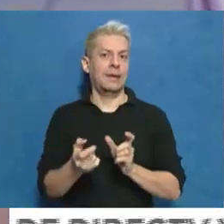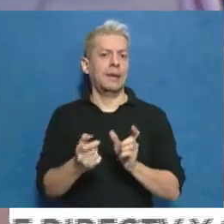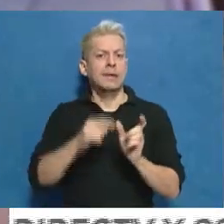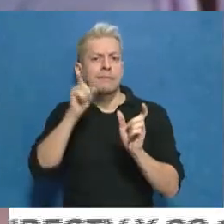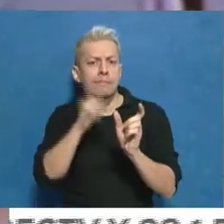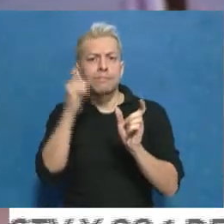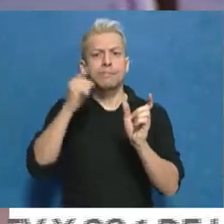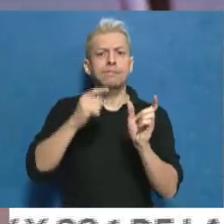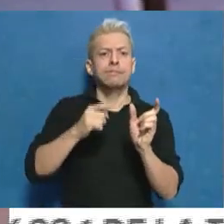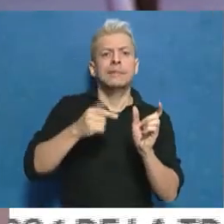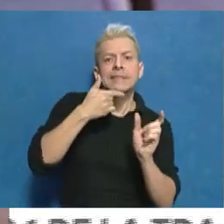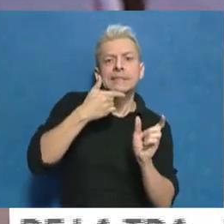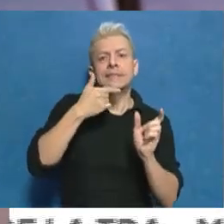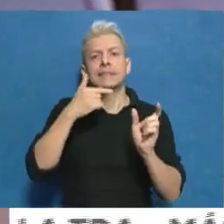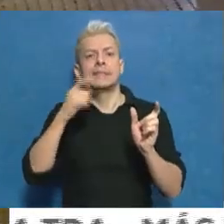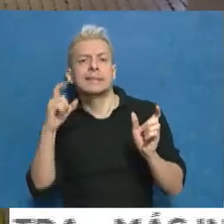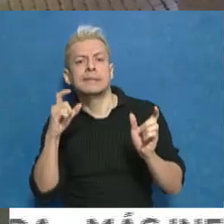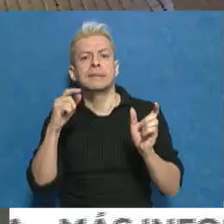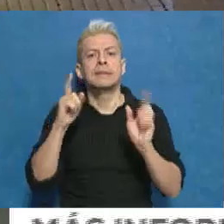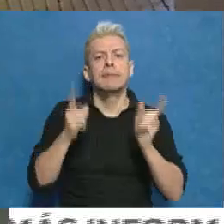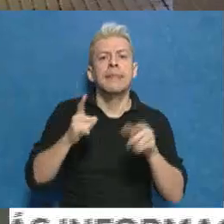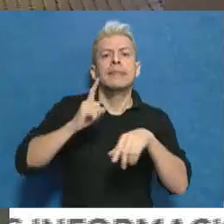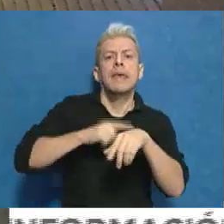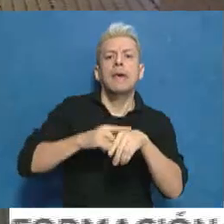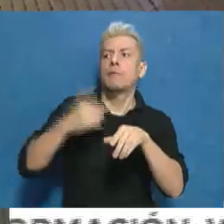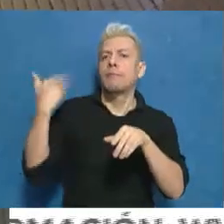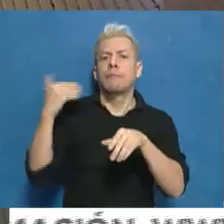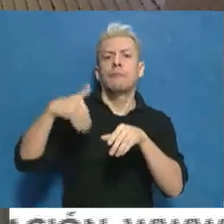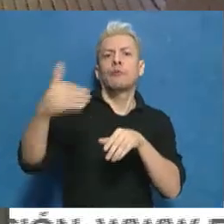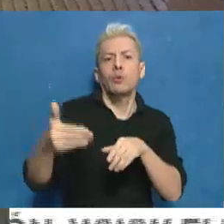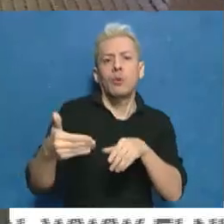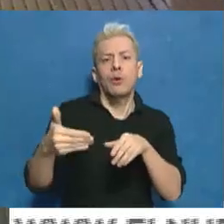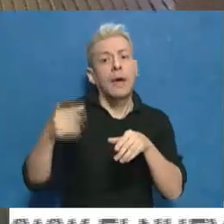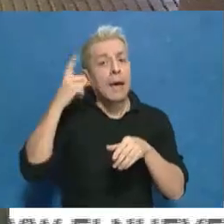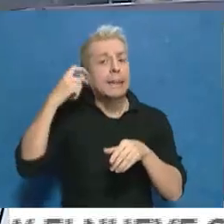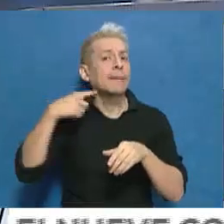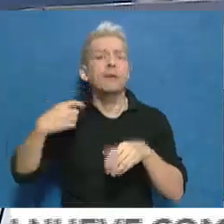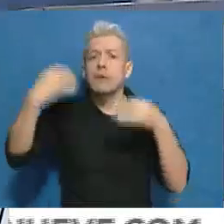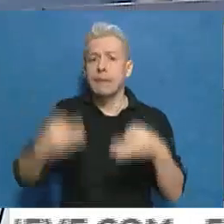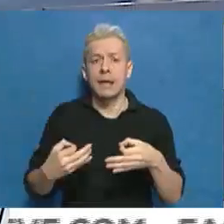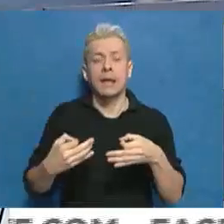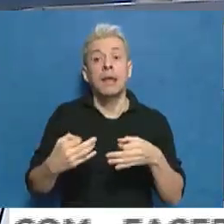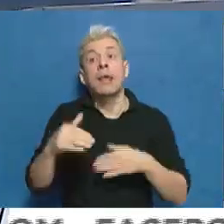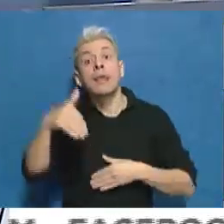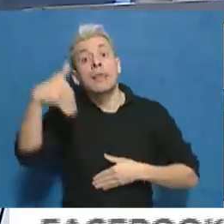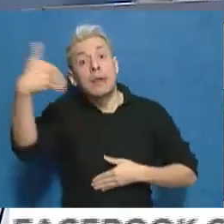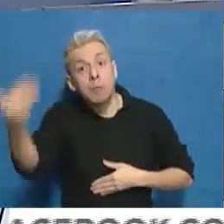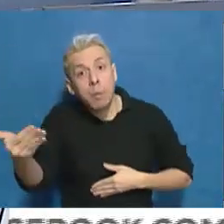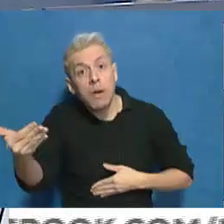tiempos verbales. Una vez que estén en el secundario, si algún docente quiere incluir el lenguaje inclusivo en su